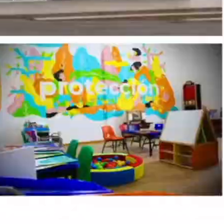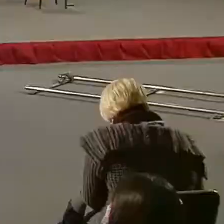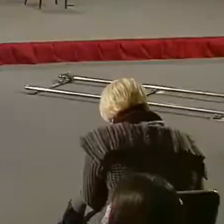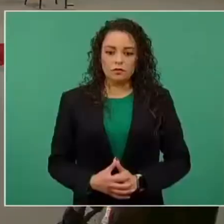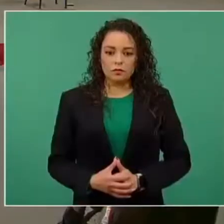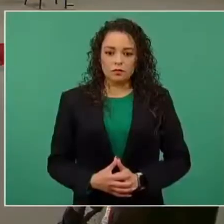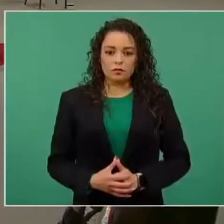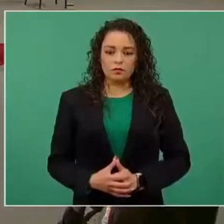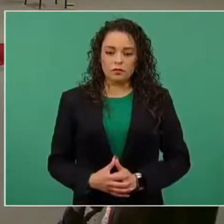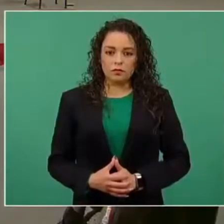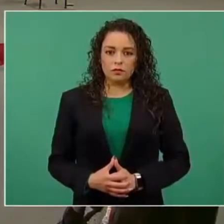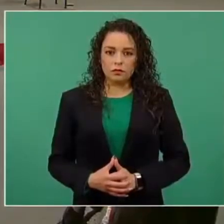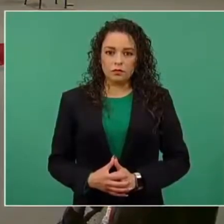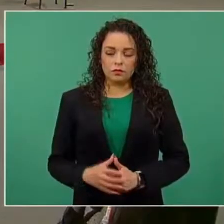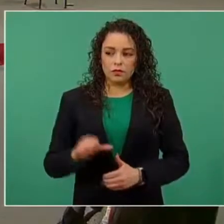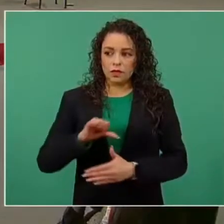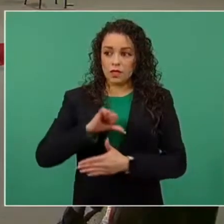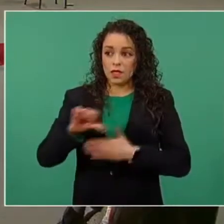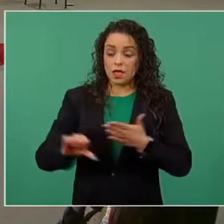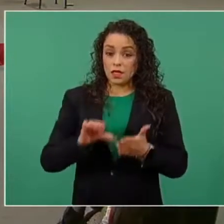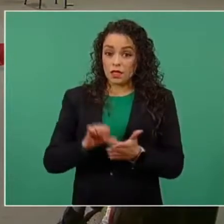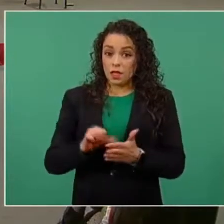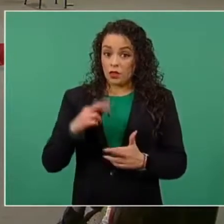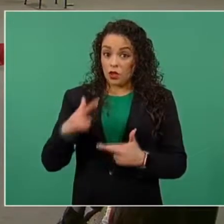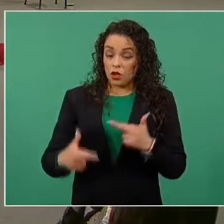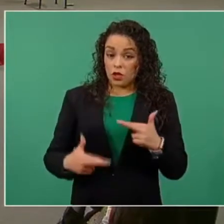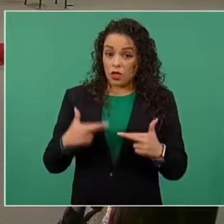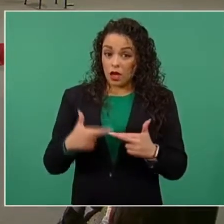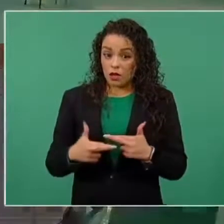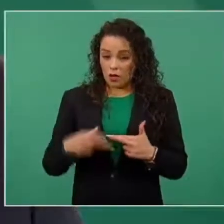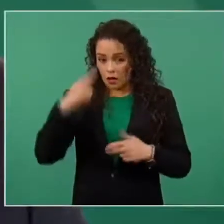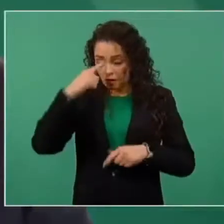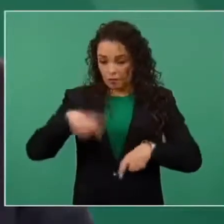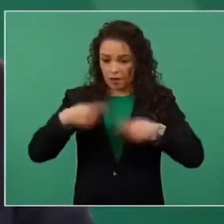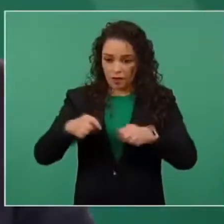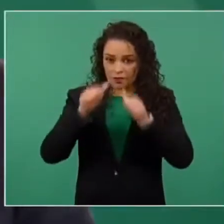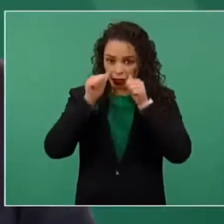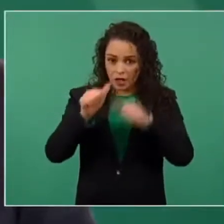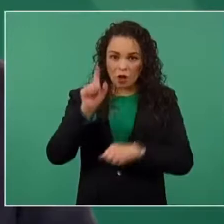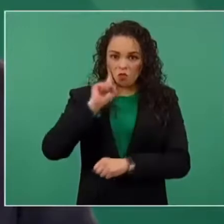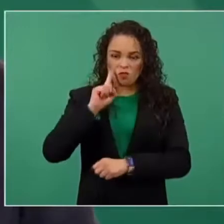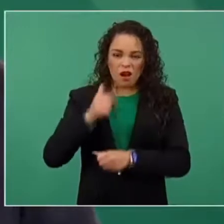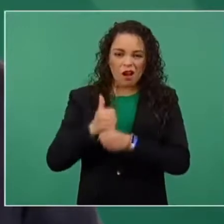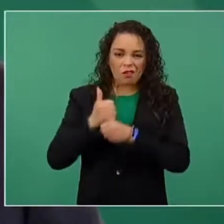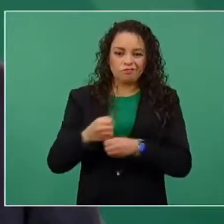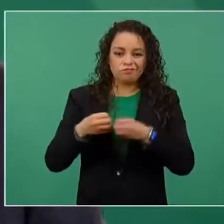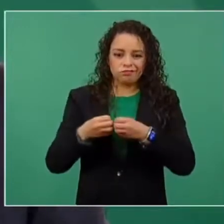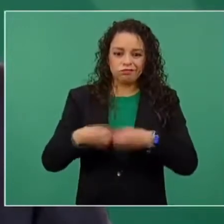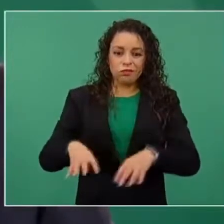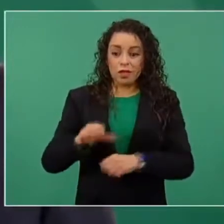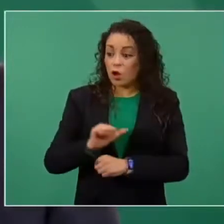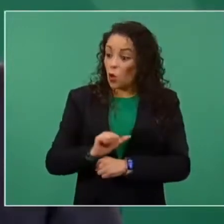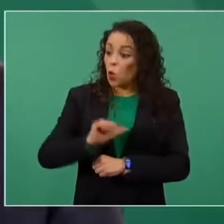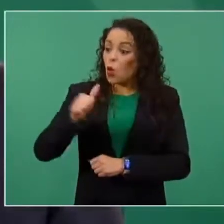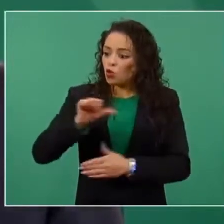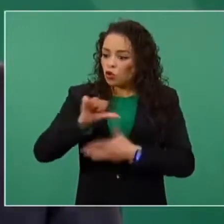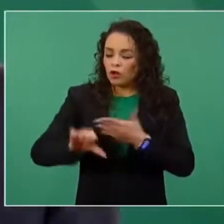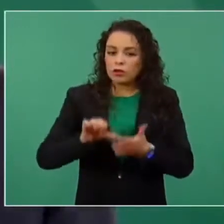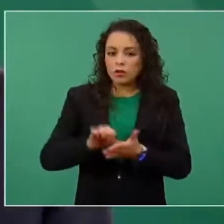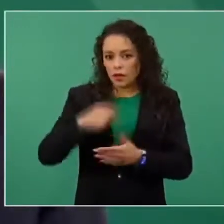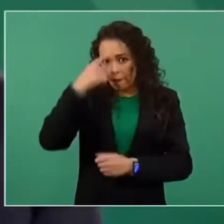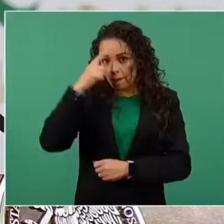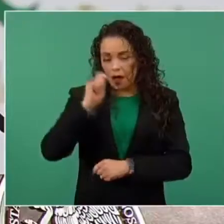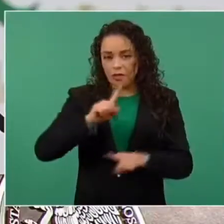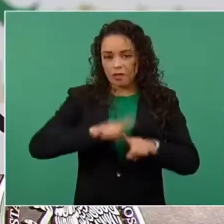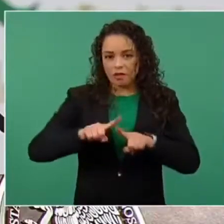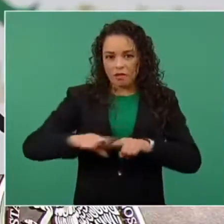regionales para atender la violencia contra las mujeres, de otros centros para fortalecer las actividades